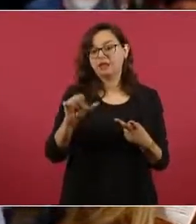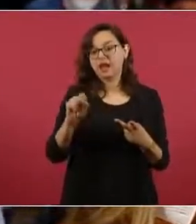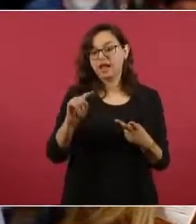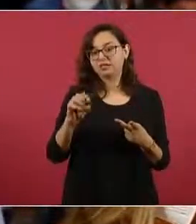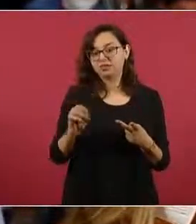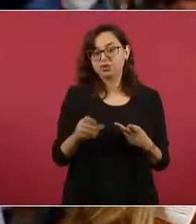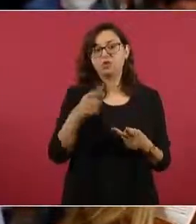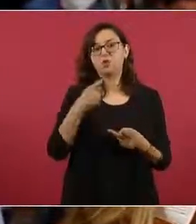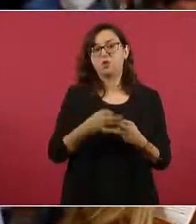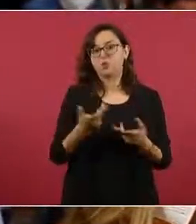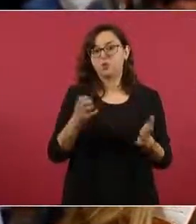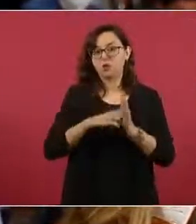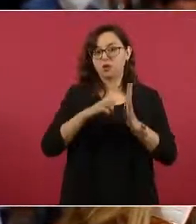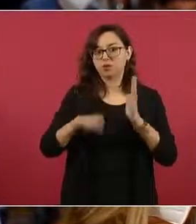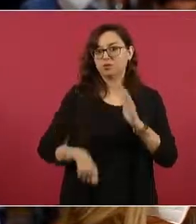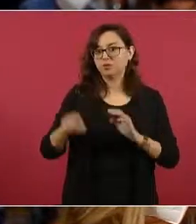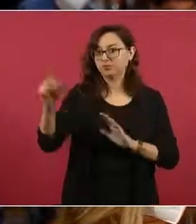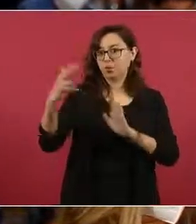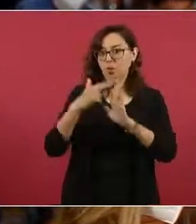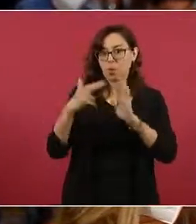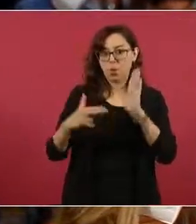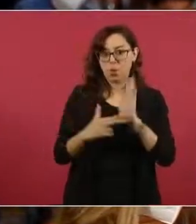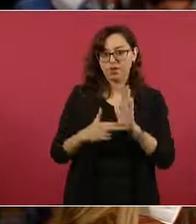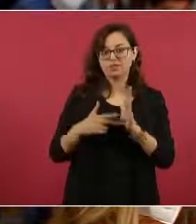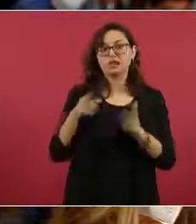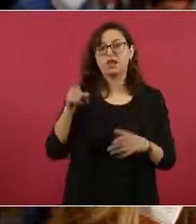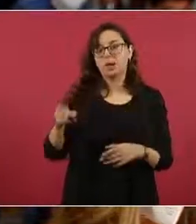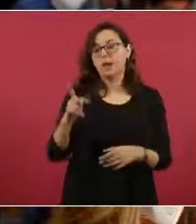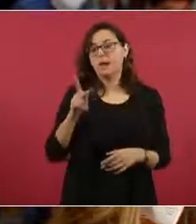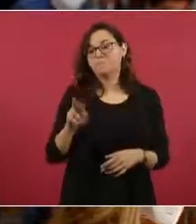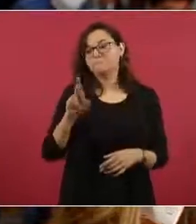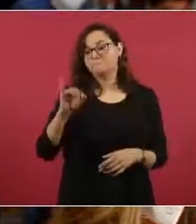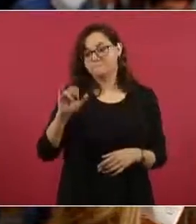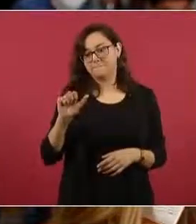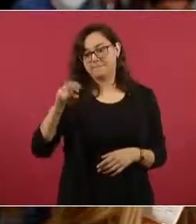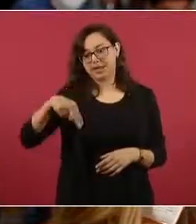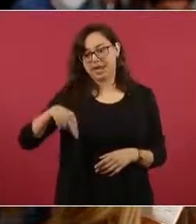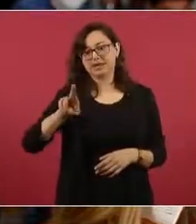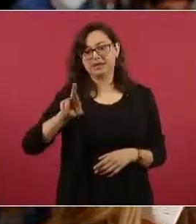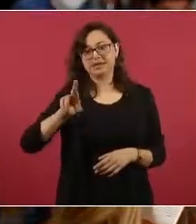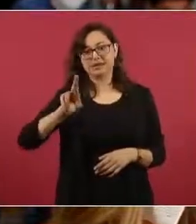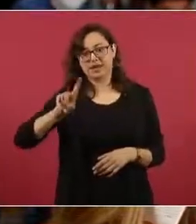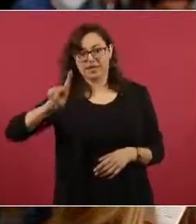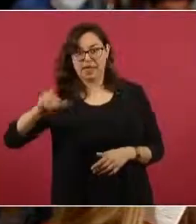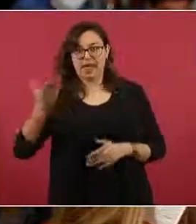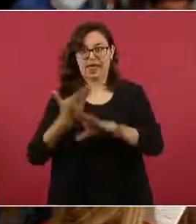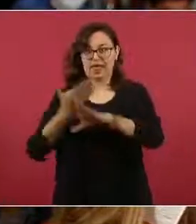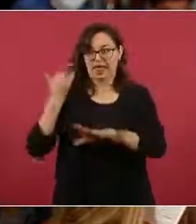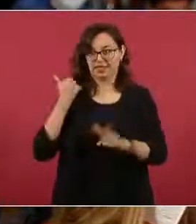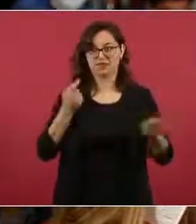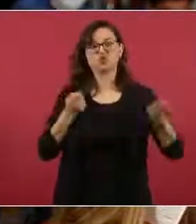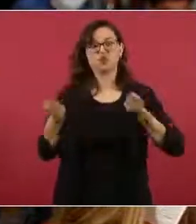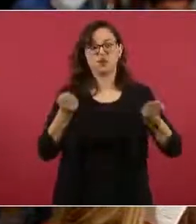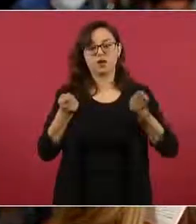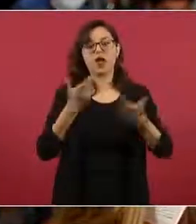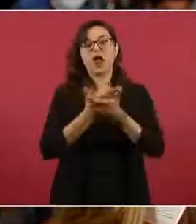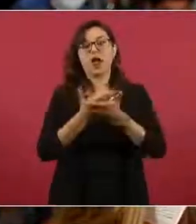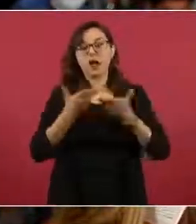Huatulco, que estaba gobernado por el PRIAN-RED, hoy ya gobierna Morena, donde lo obligan a pagar 15 mil pesos.